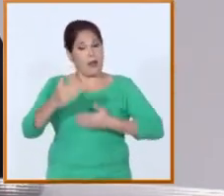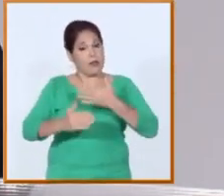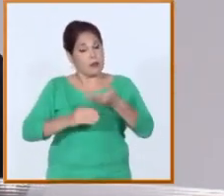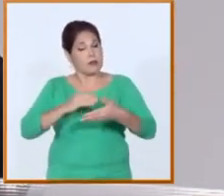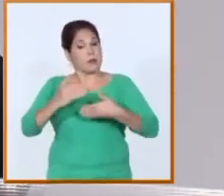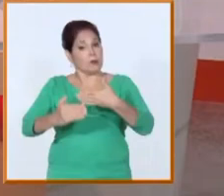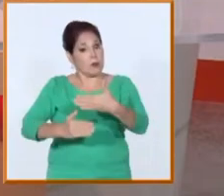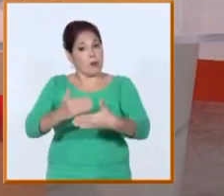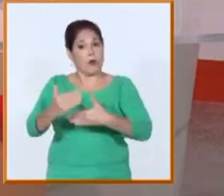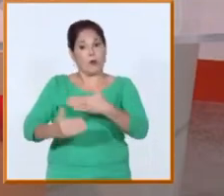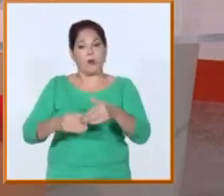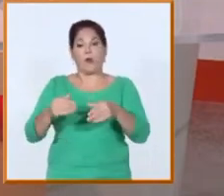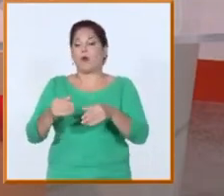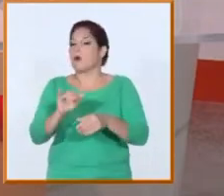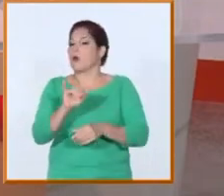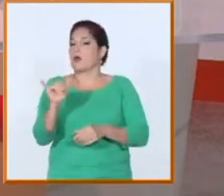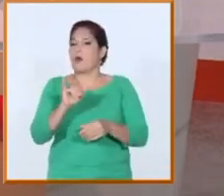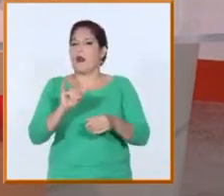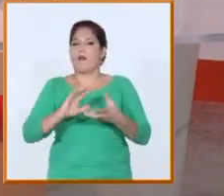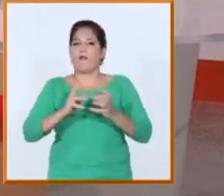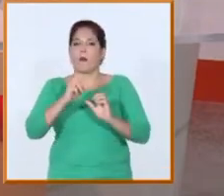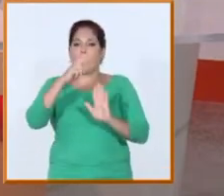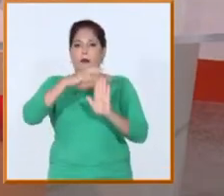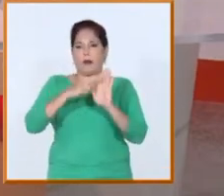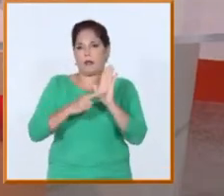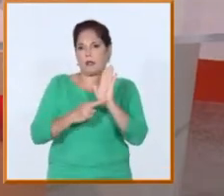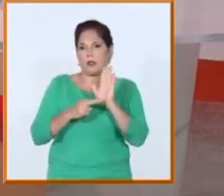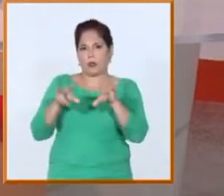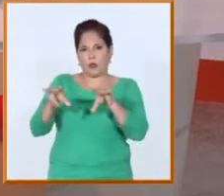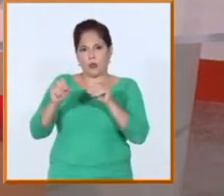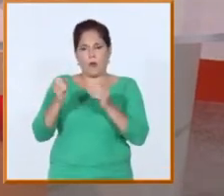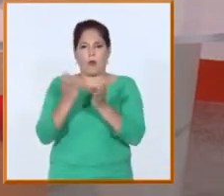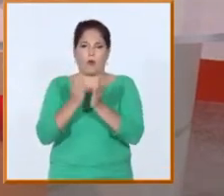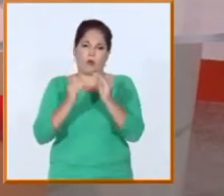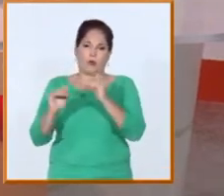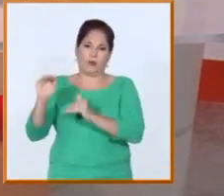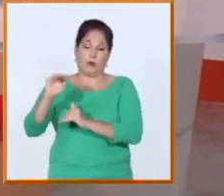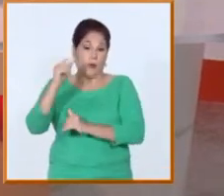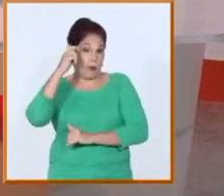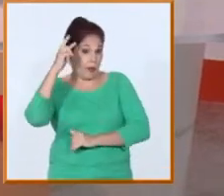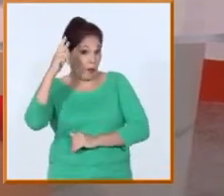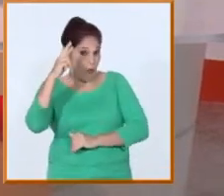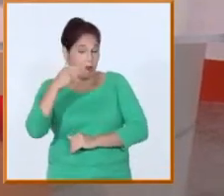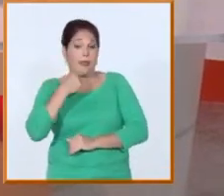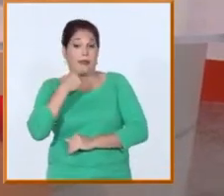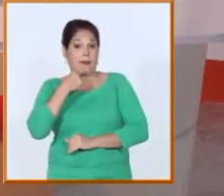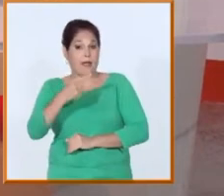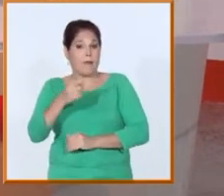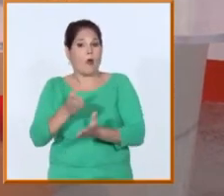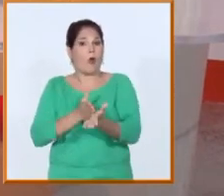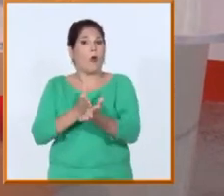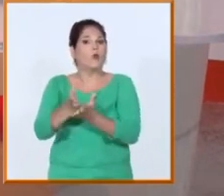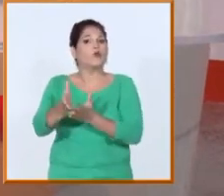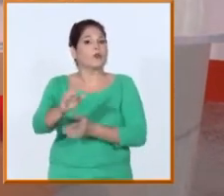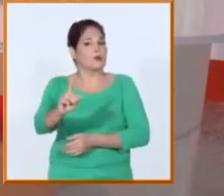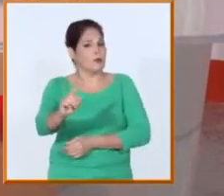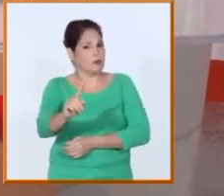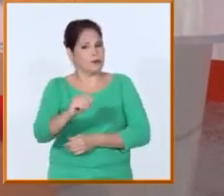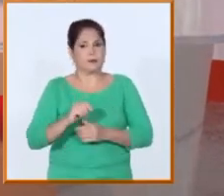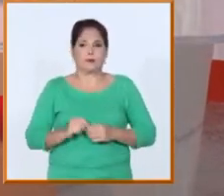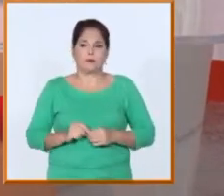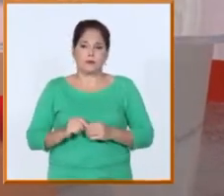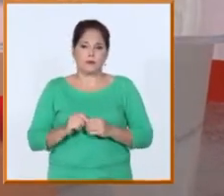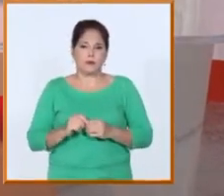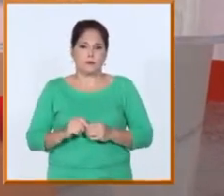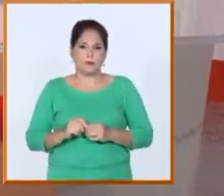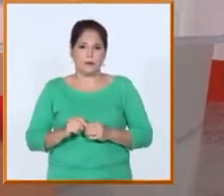facilidades, hacia nuevos requisitos que tiene la educación superior. Recuerda que nosotros hablamos de una formación continua. Ese era un tema que quería decirle porque